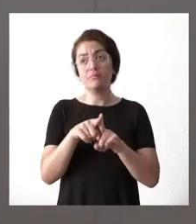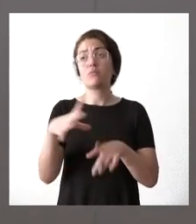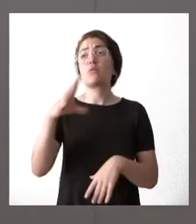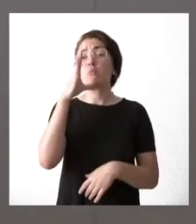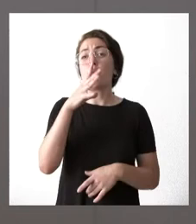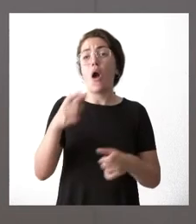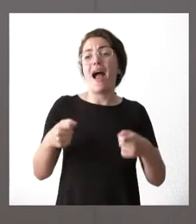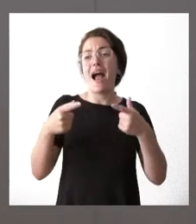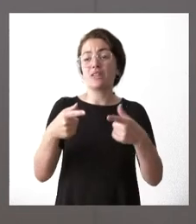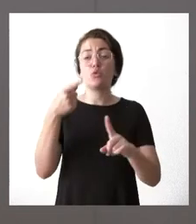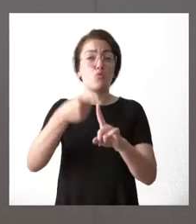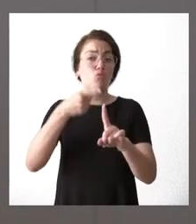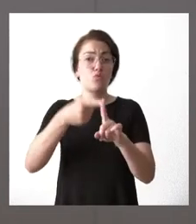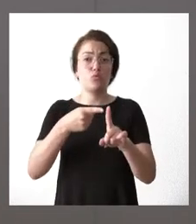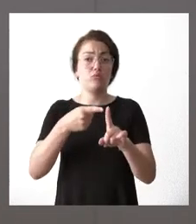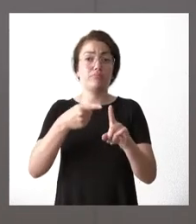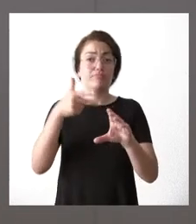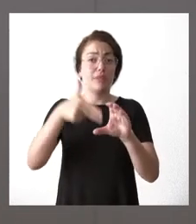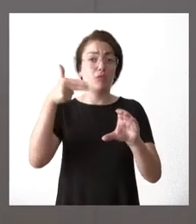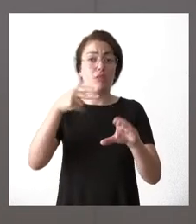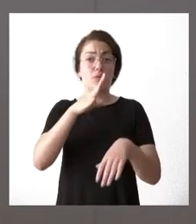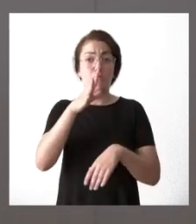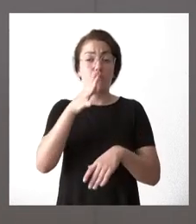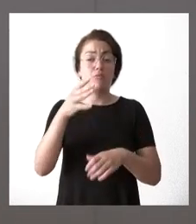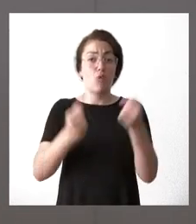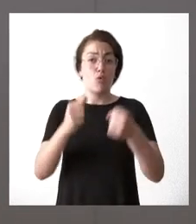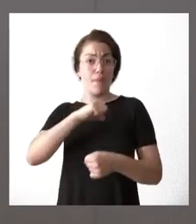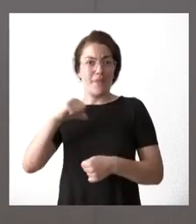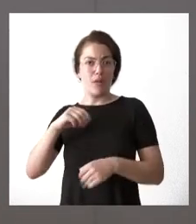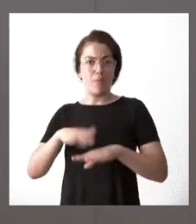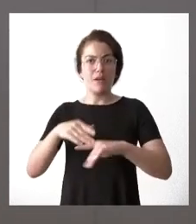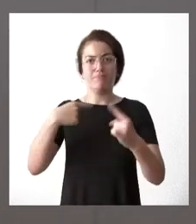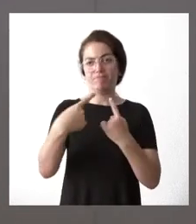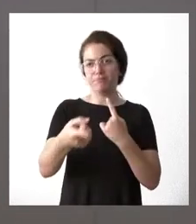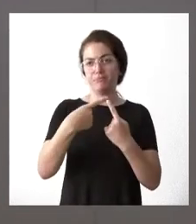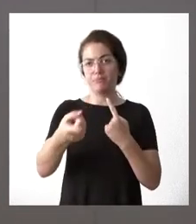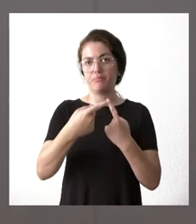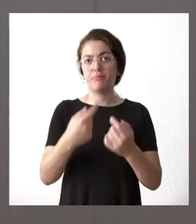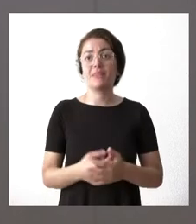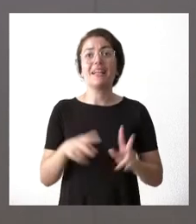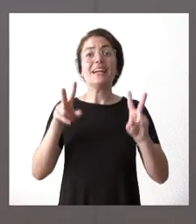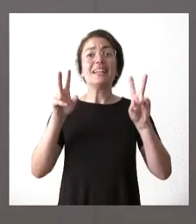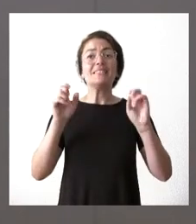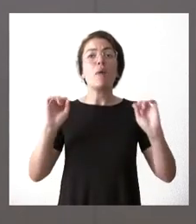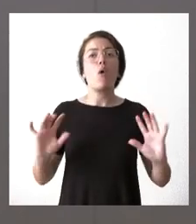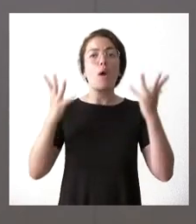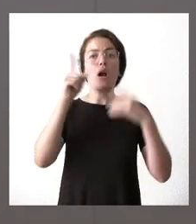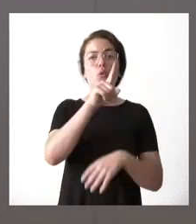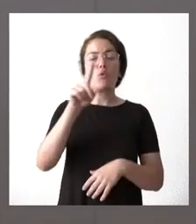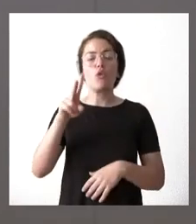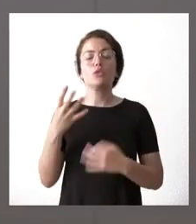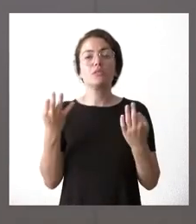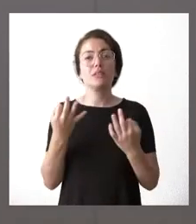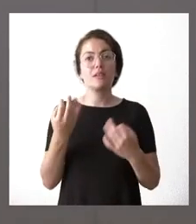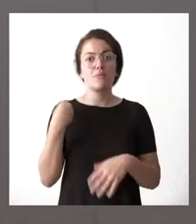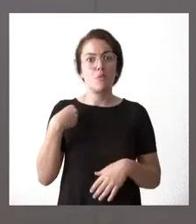privado para esos desplazamientos. La huelga del 112 que es la otra cuestión que usted me planteaba. Estamos ante uno de los servicios más valorados en